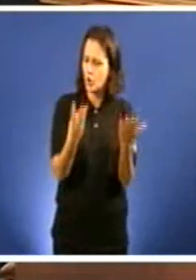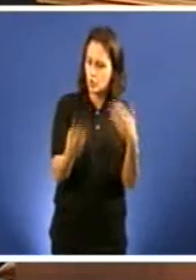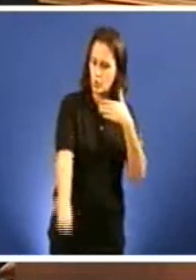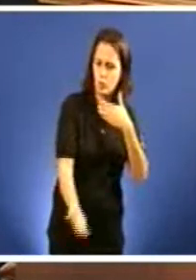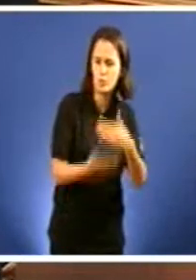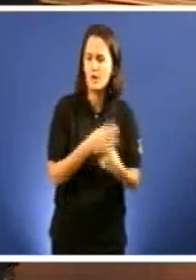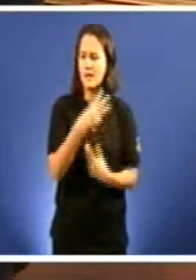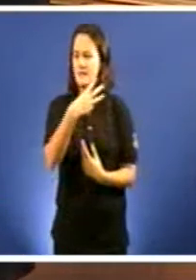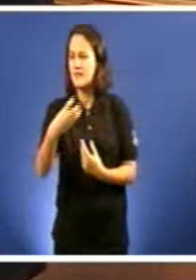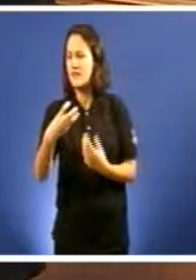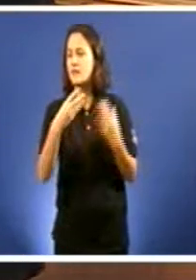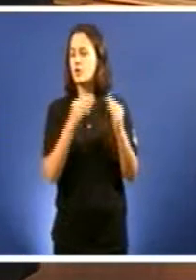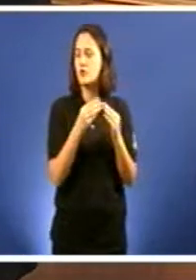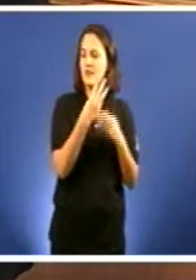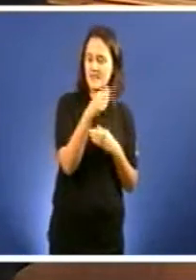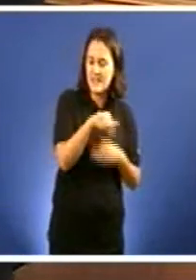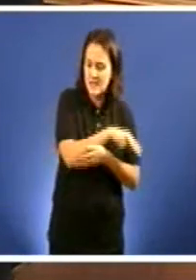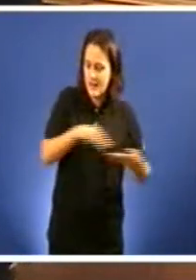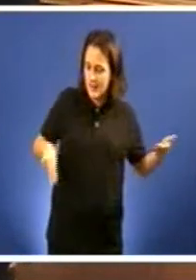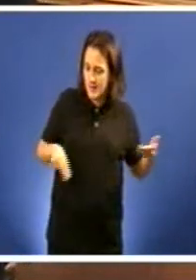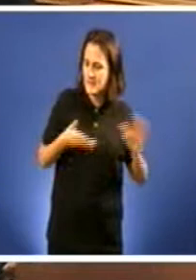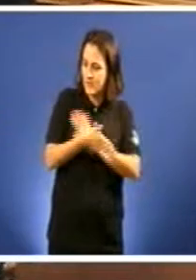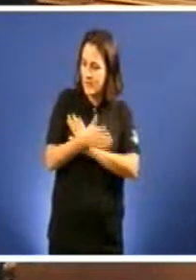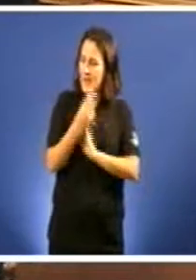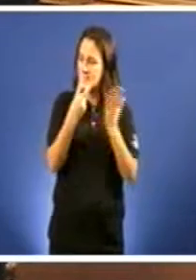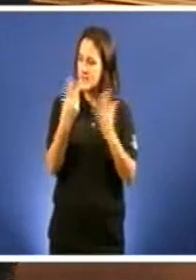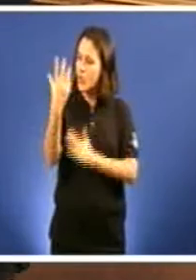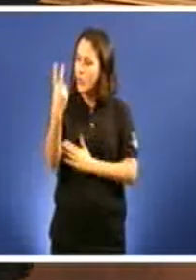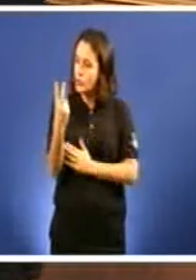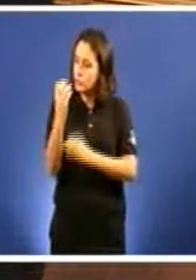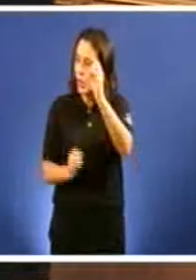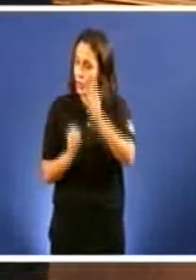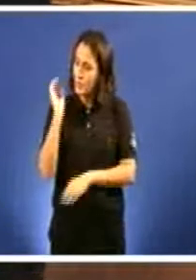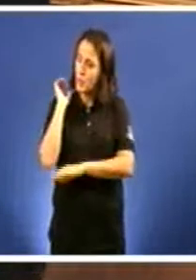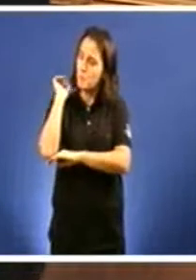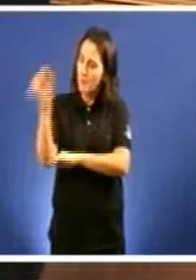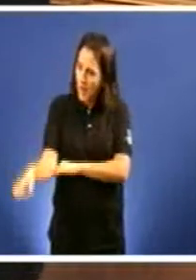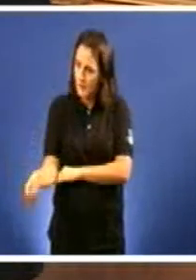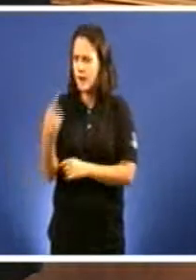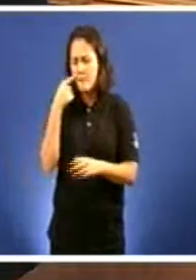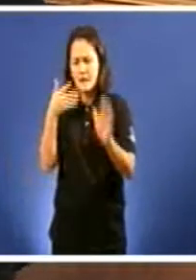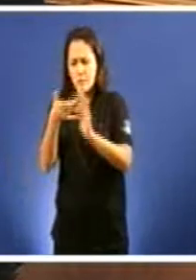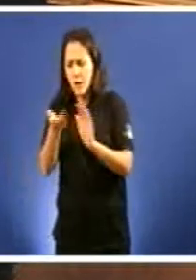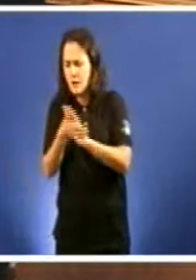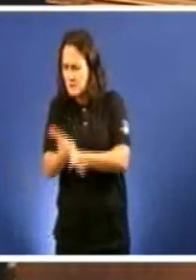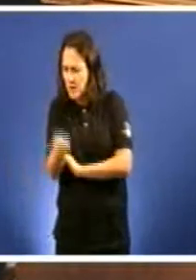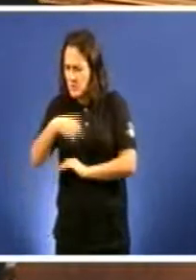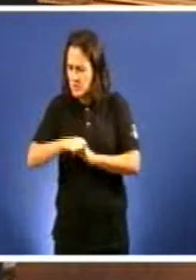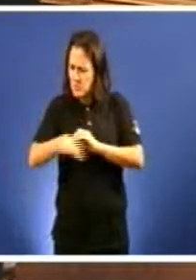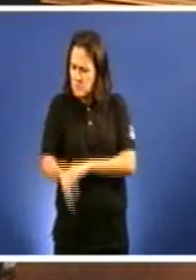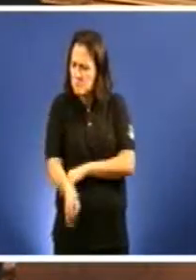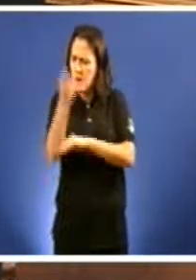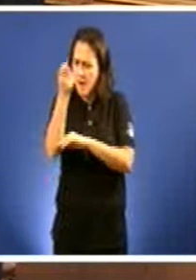383 en Galiza. Mais do 72%, señor Feijó. Mire, expliquelleu aos nosos mariñeiros. A frota galega do